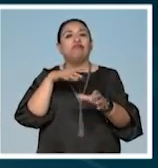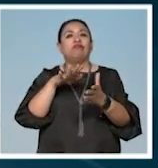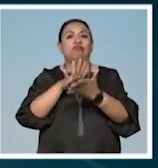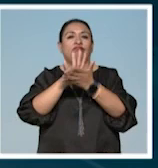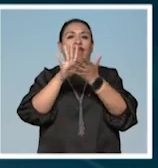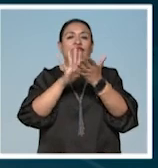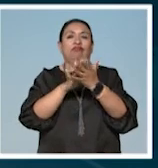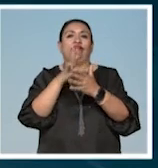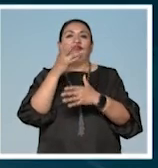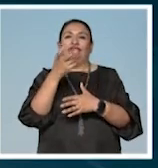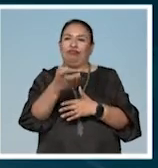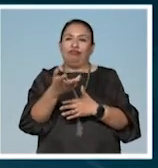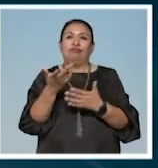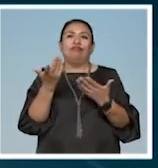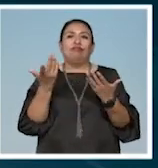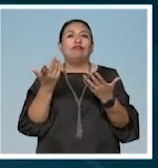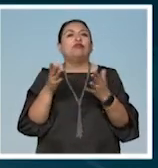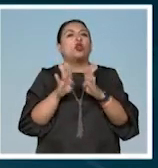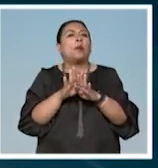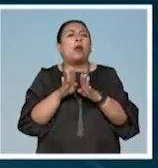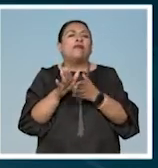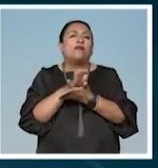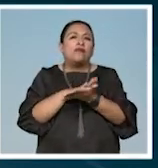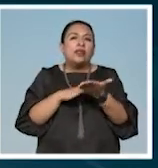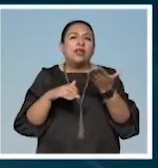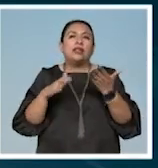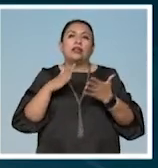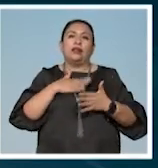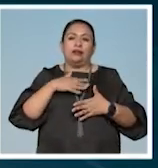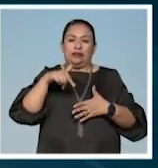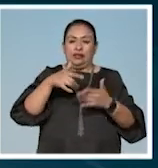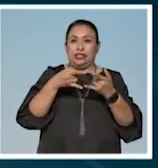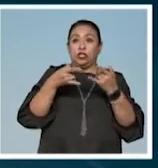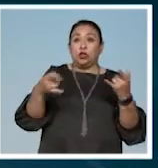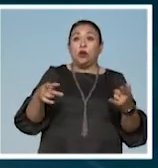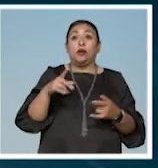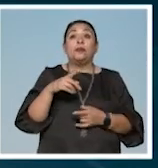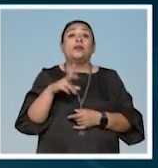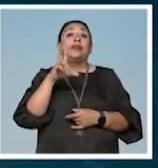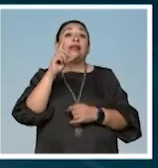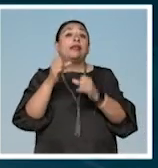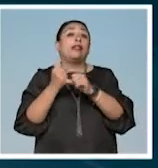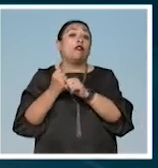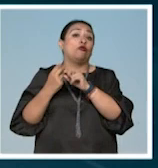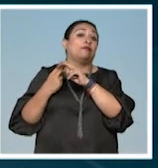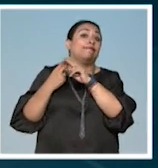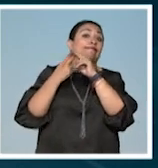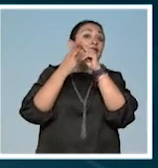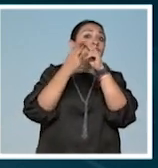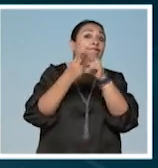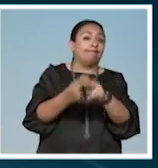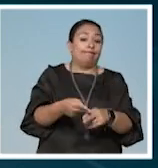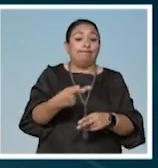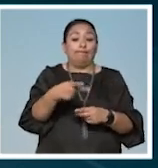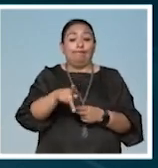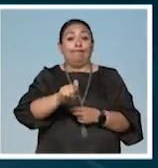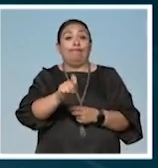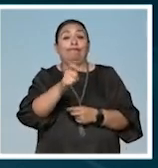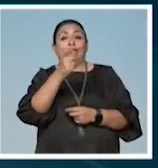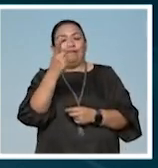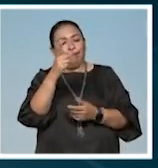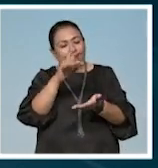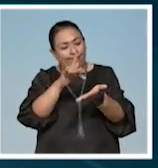en una manera modesta a nuestra escala en esta historia, Rafa. Tres décadas, 30 años de Canal 22,